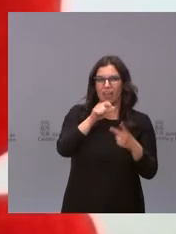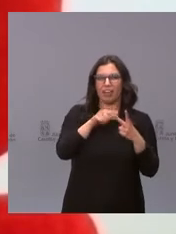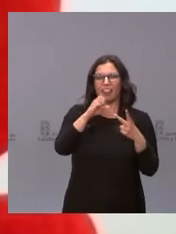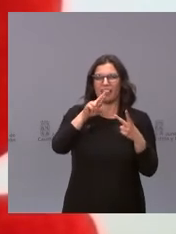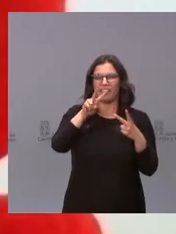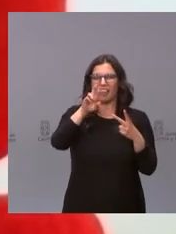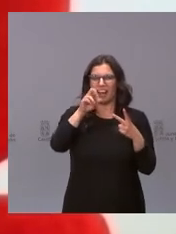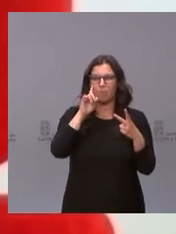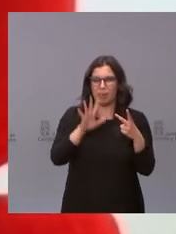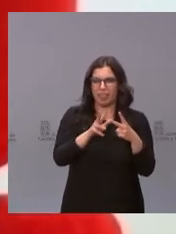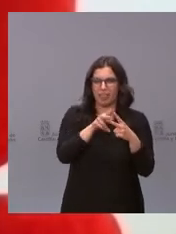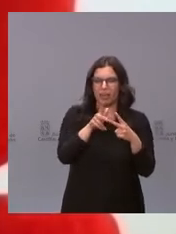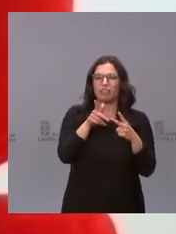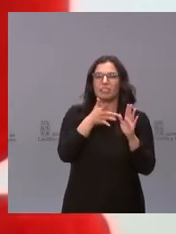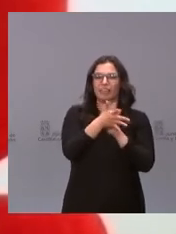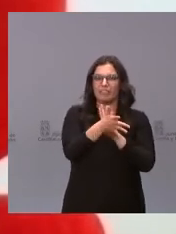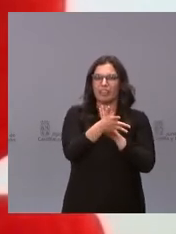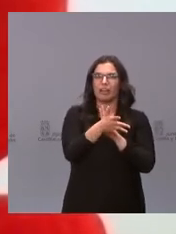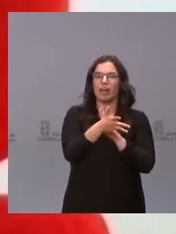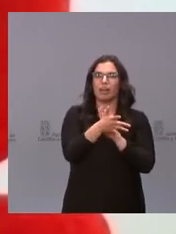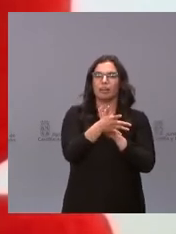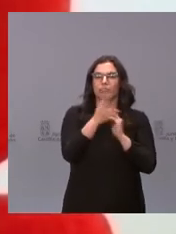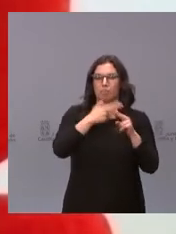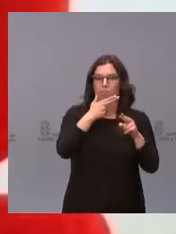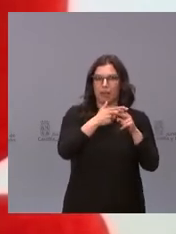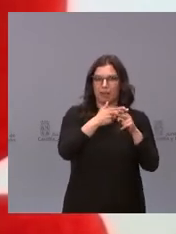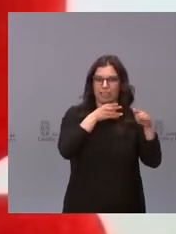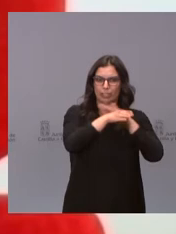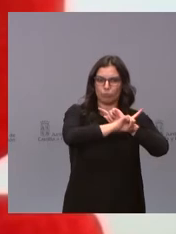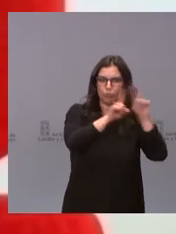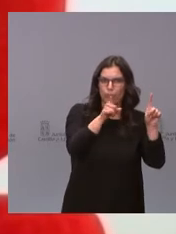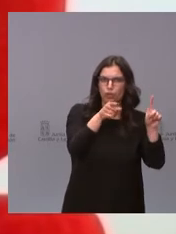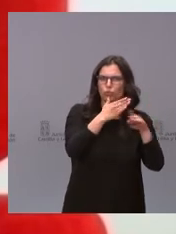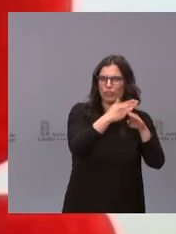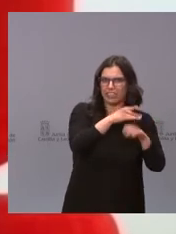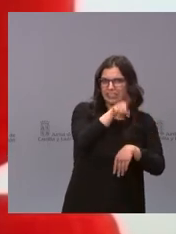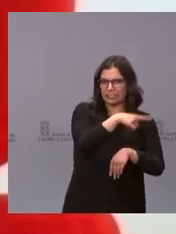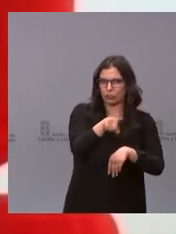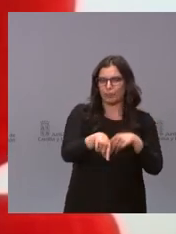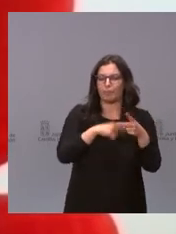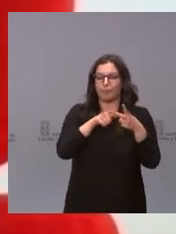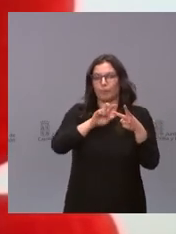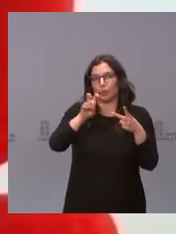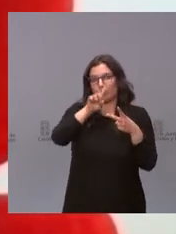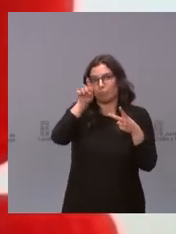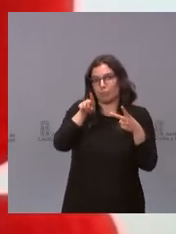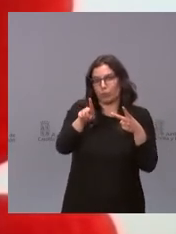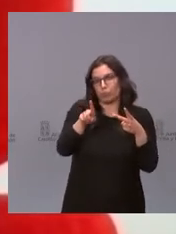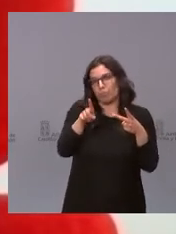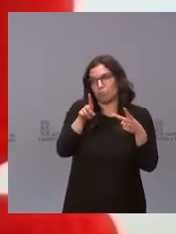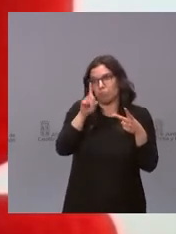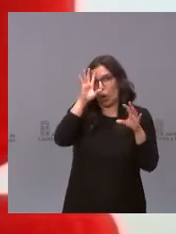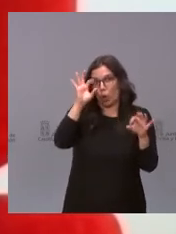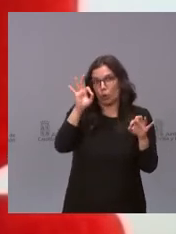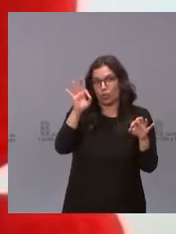No sé, ¿va a ser suficiente el cierre del interior de la hostelería para revertir esta situación? Y otra pregunta, un poco evidente, pero necesaria, ¿por qué